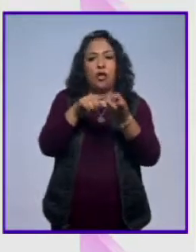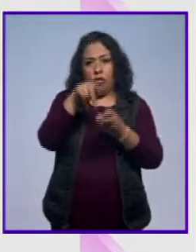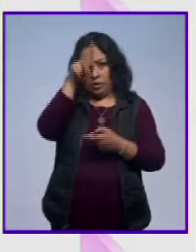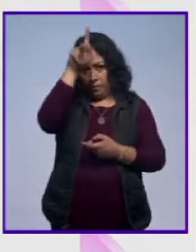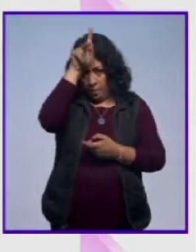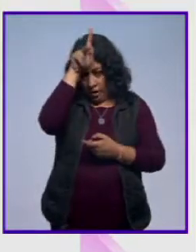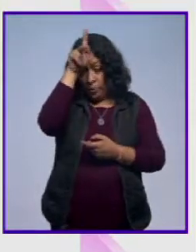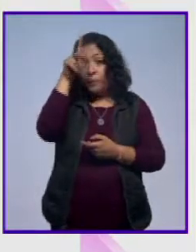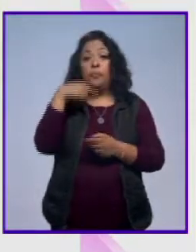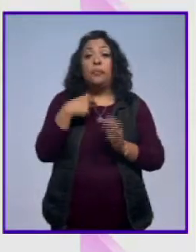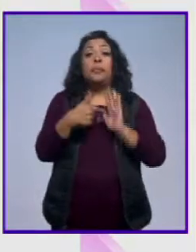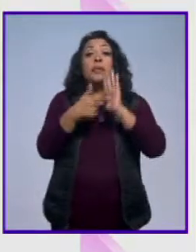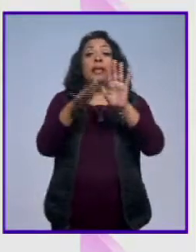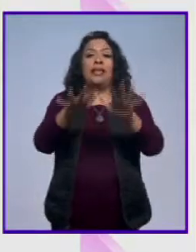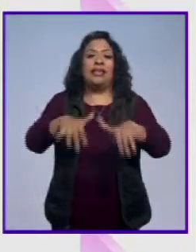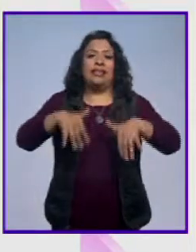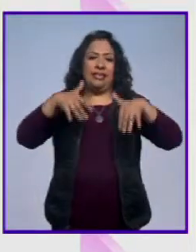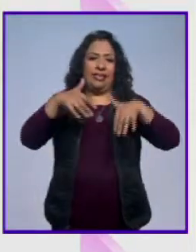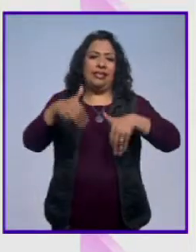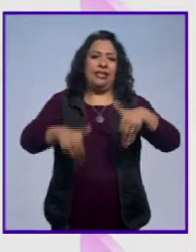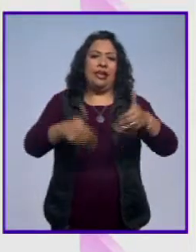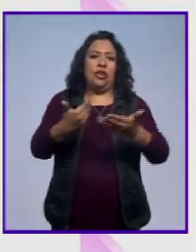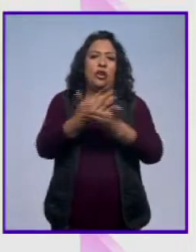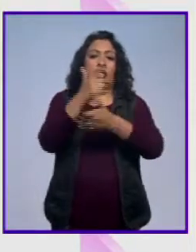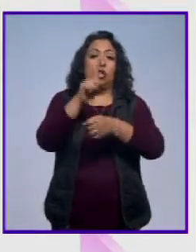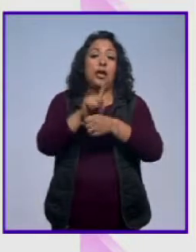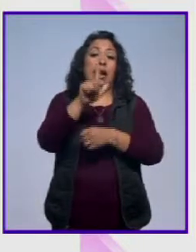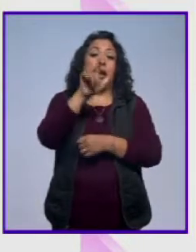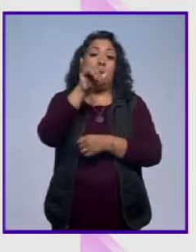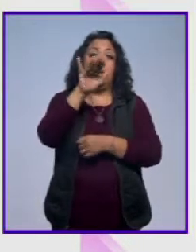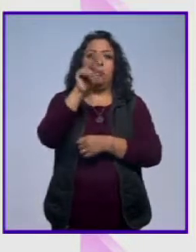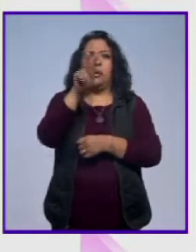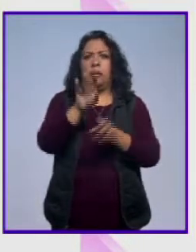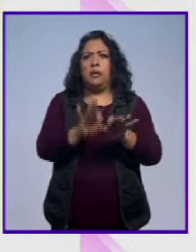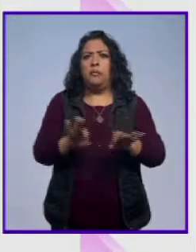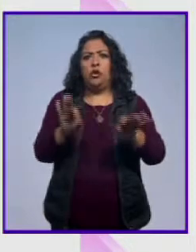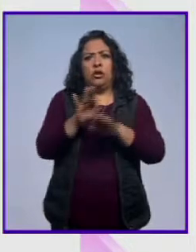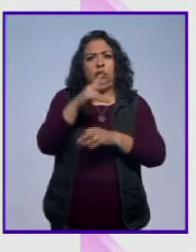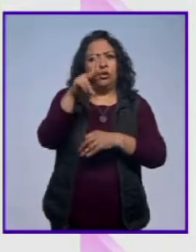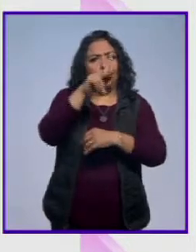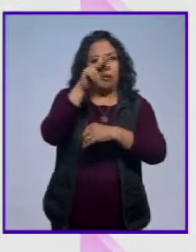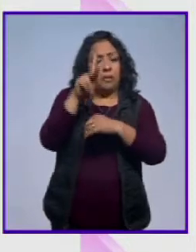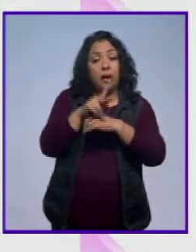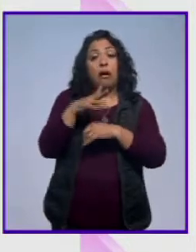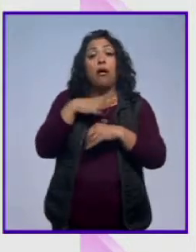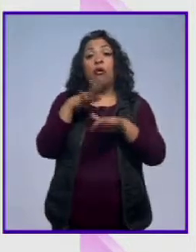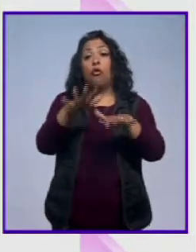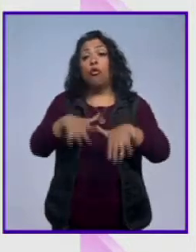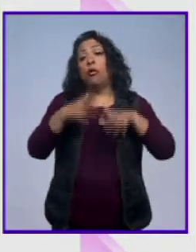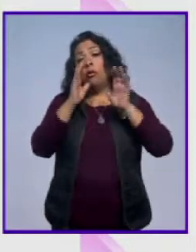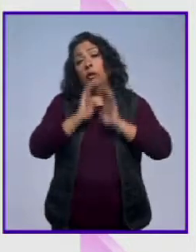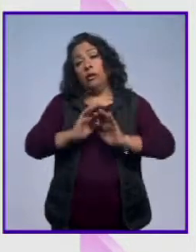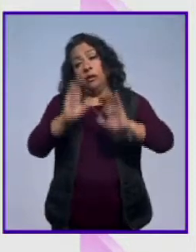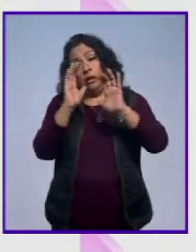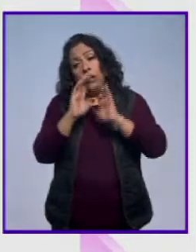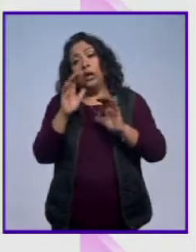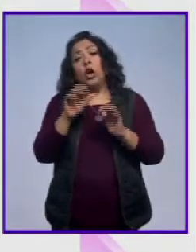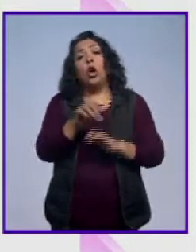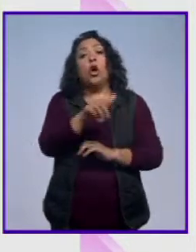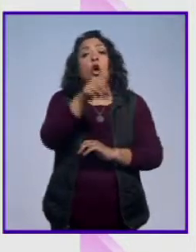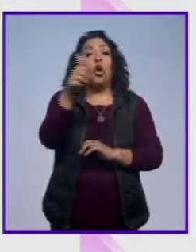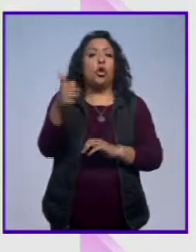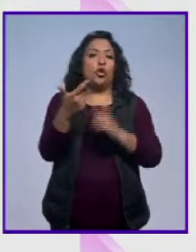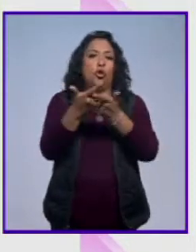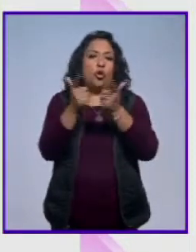a presentarnos en el Teatro Nacional de Lima, que es el mejor marco del país. Vamos a hacer un concierto, además, con otro